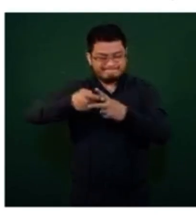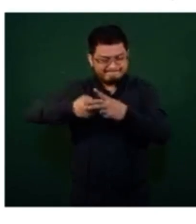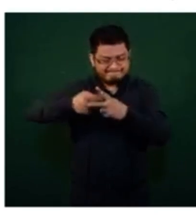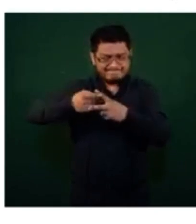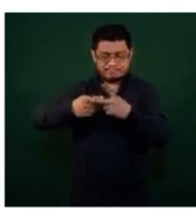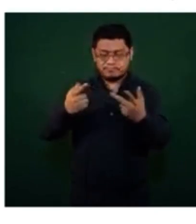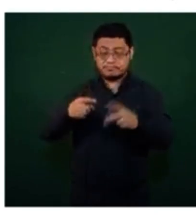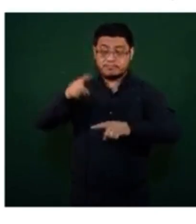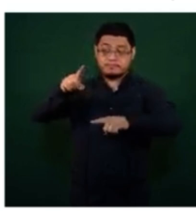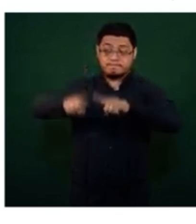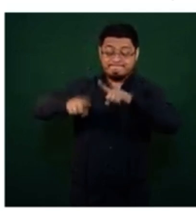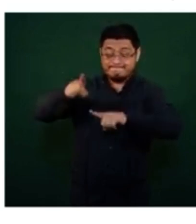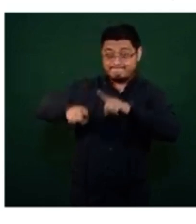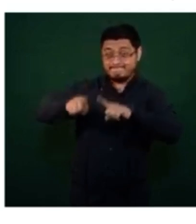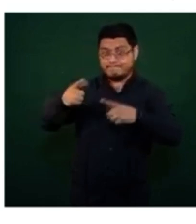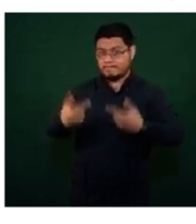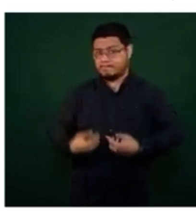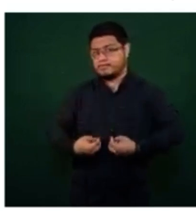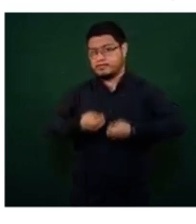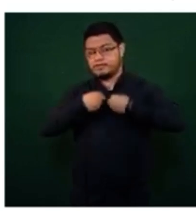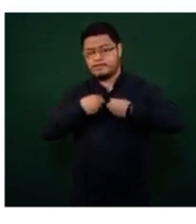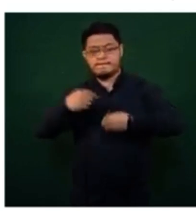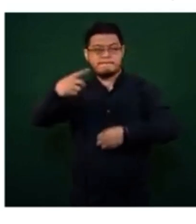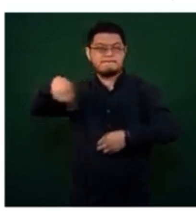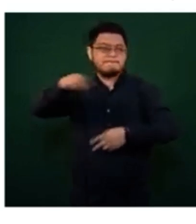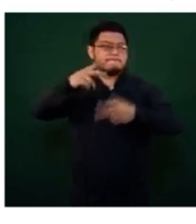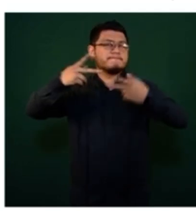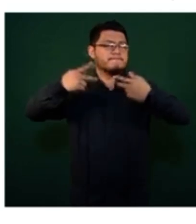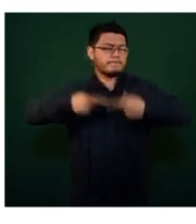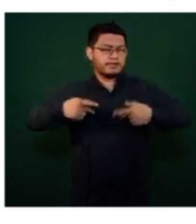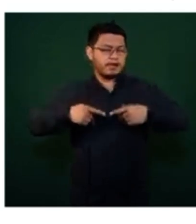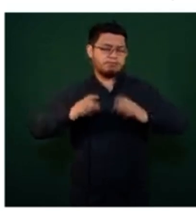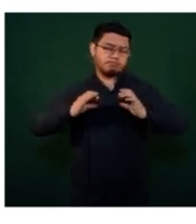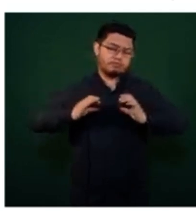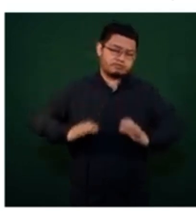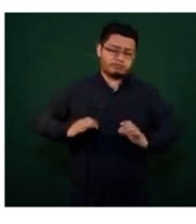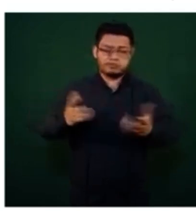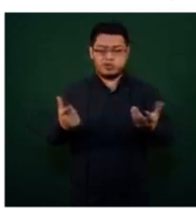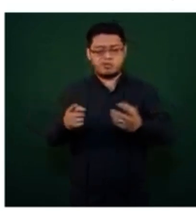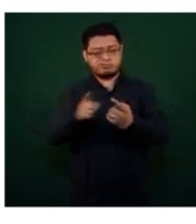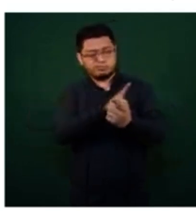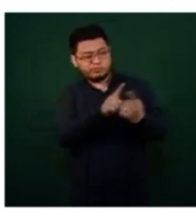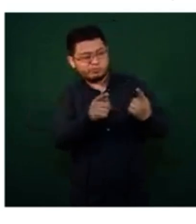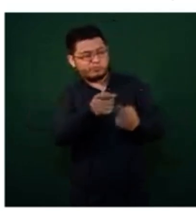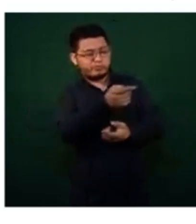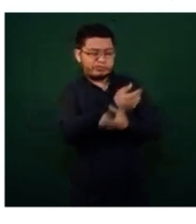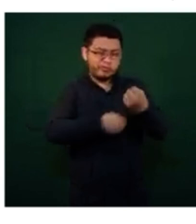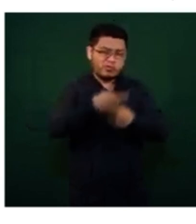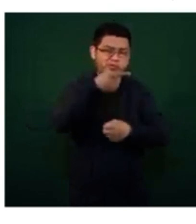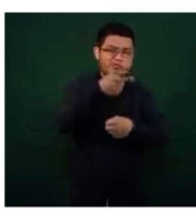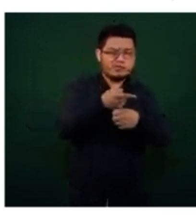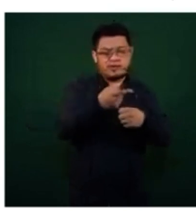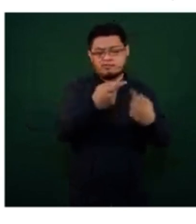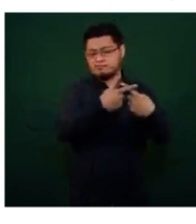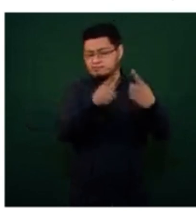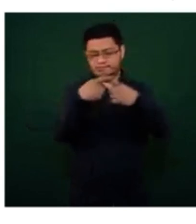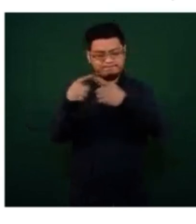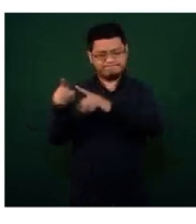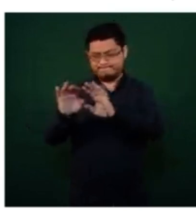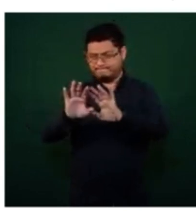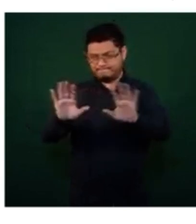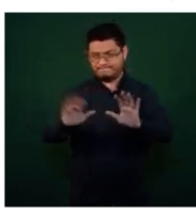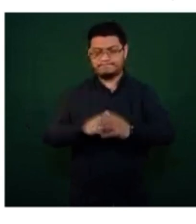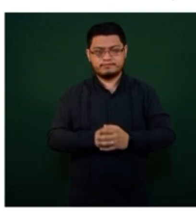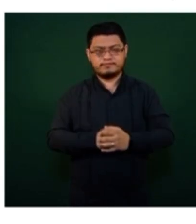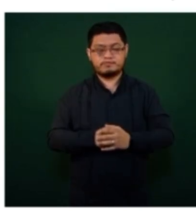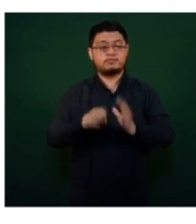de vida, tanto físicas como sociales, en las distintas entidades federativas. Destaco